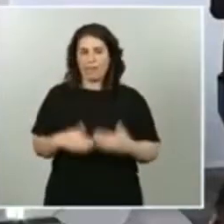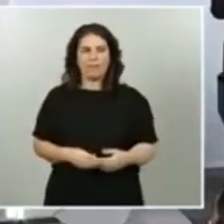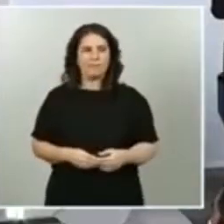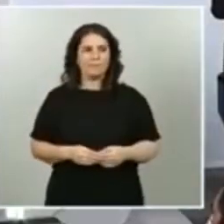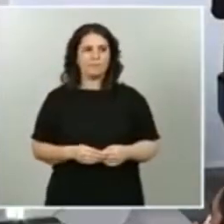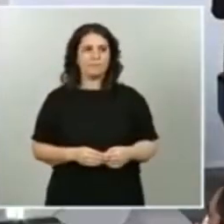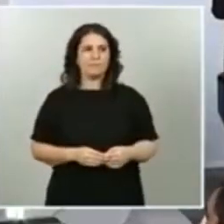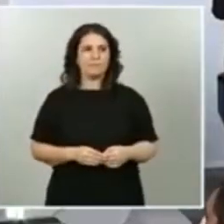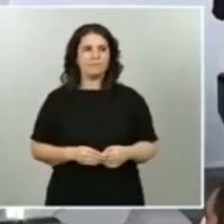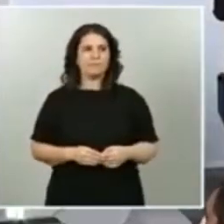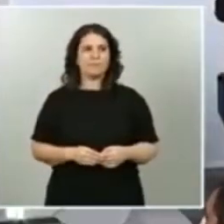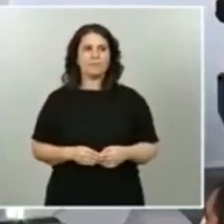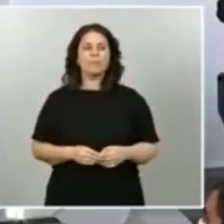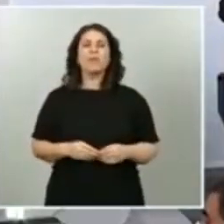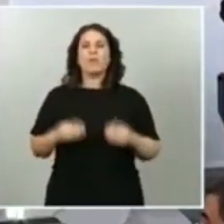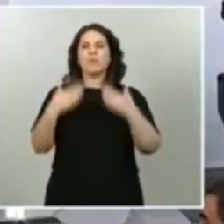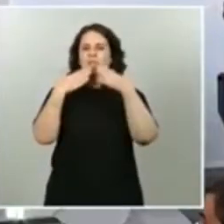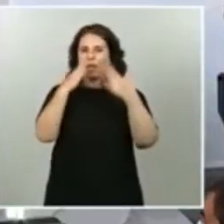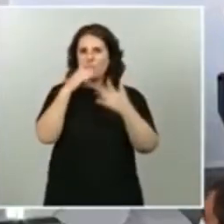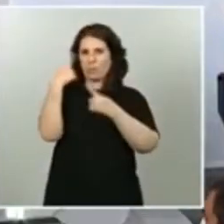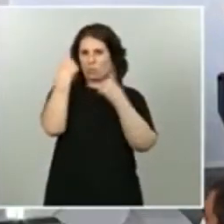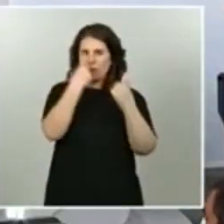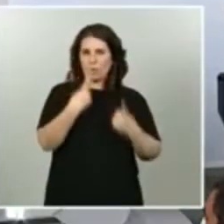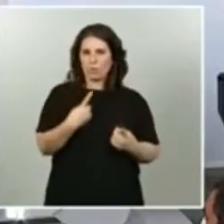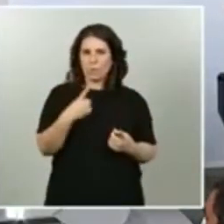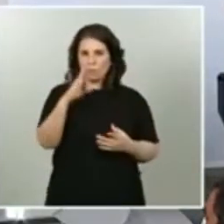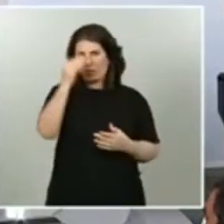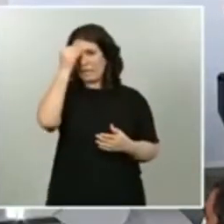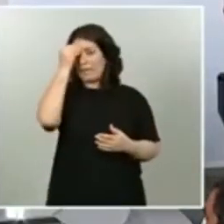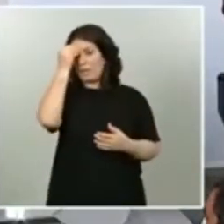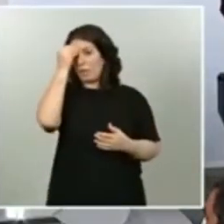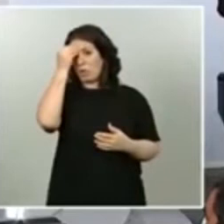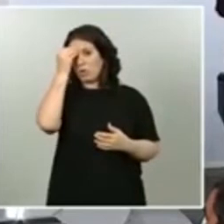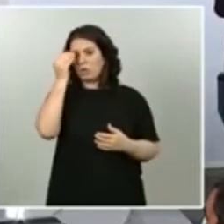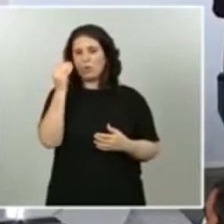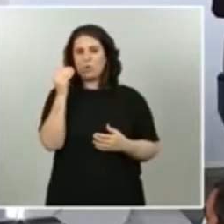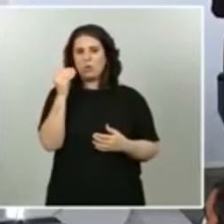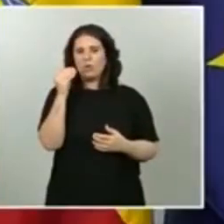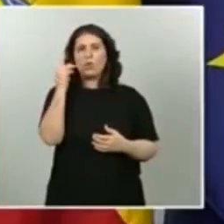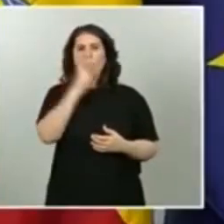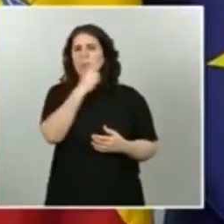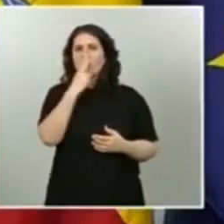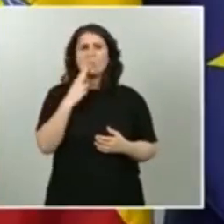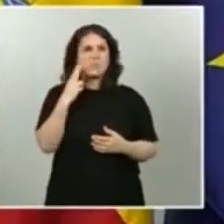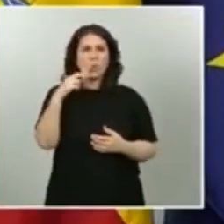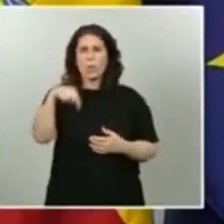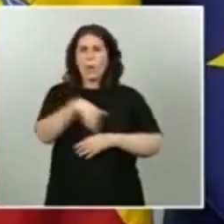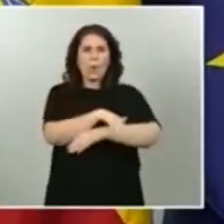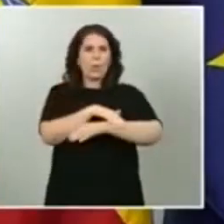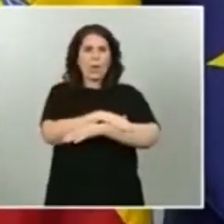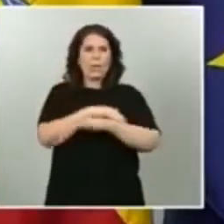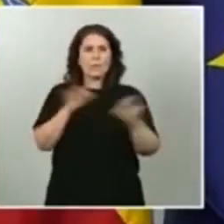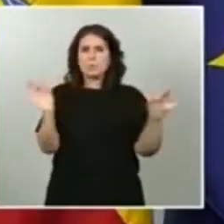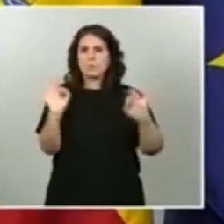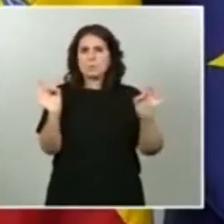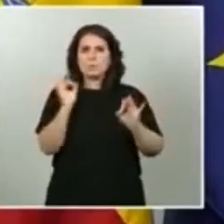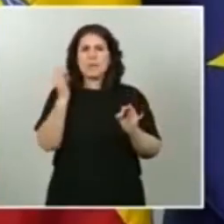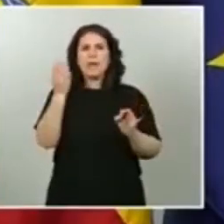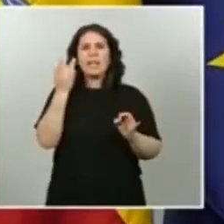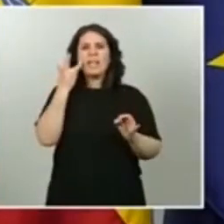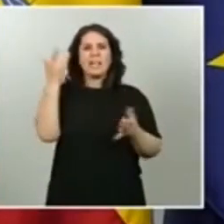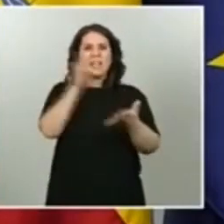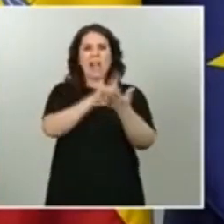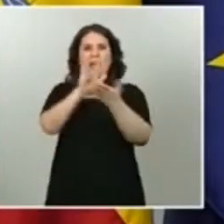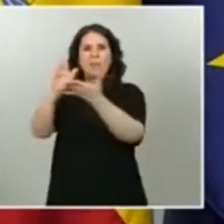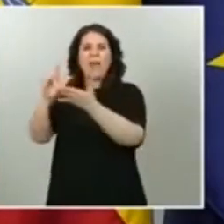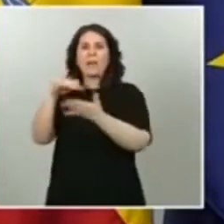Bueno, gracias por su pregunta. Pero creo que no ha habido ningún compromiso por parte del Gobierno ni ningún calendario normativo en el ámbito de la